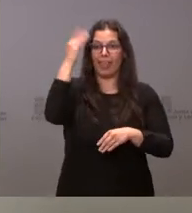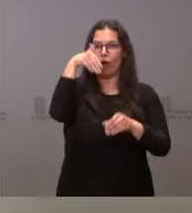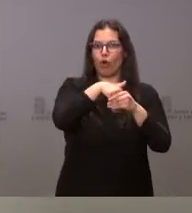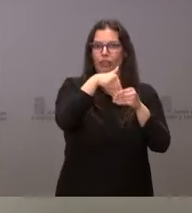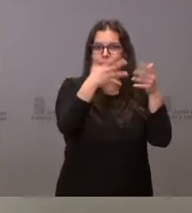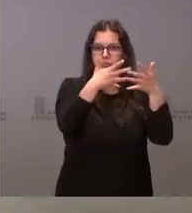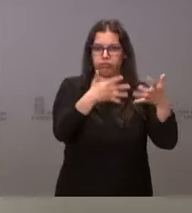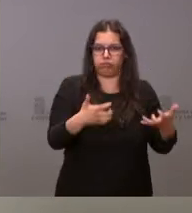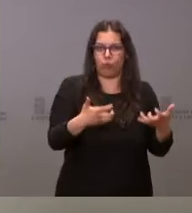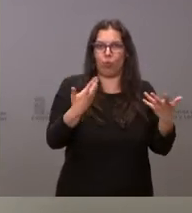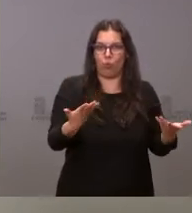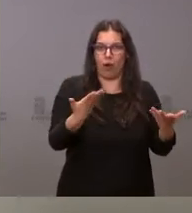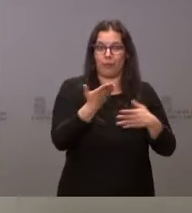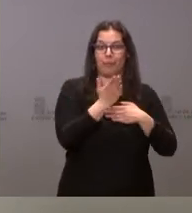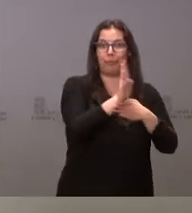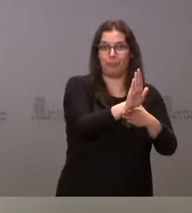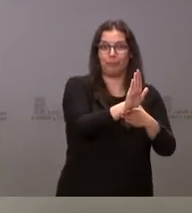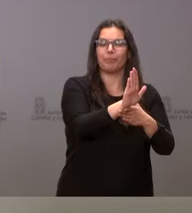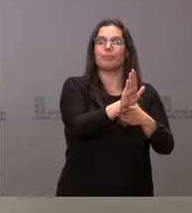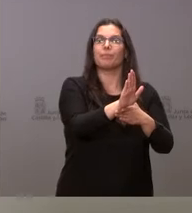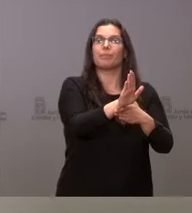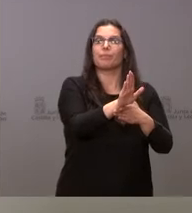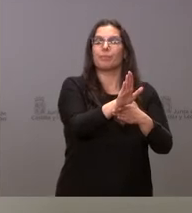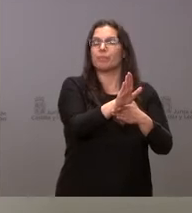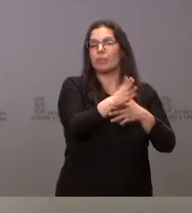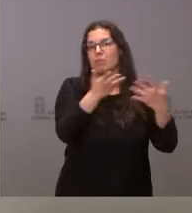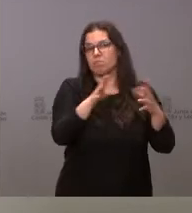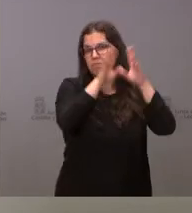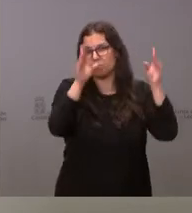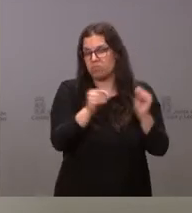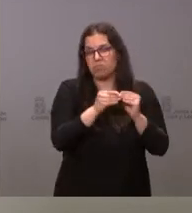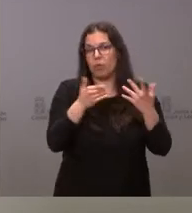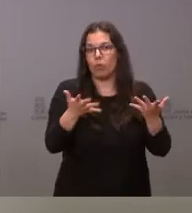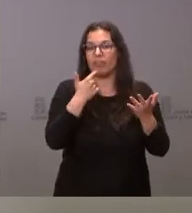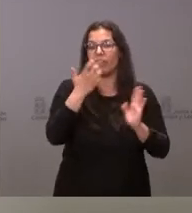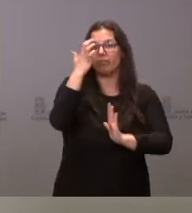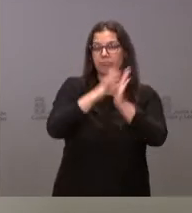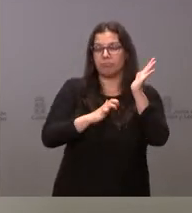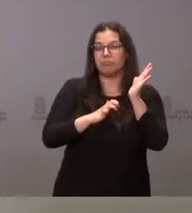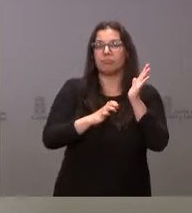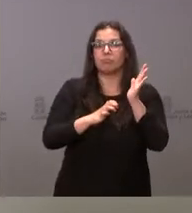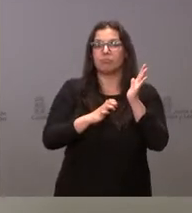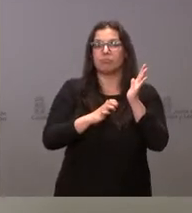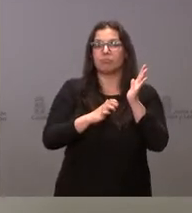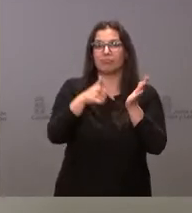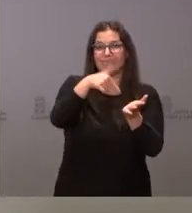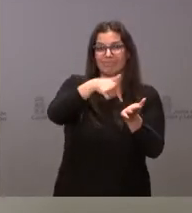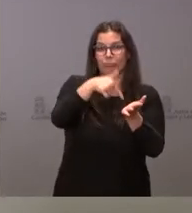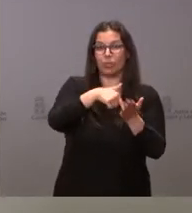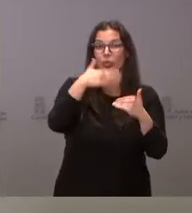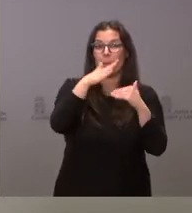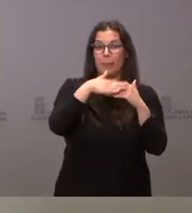rango de ley, pero que básicamente incluye una rebaja en el tipo impositivo mínimo